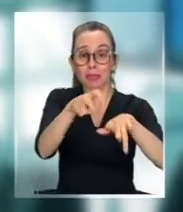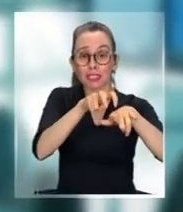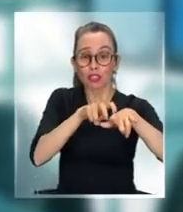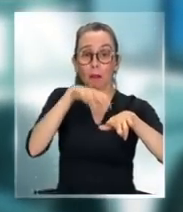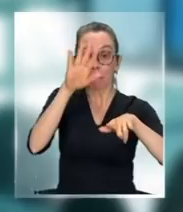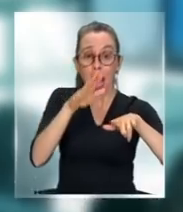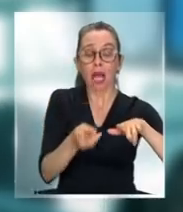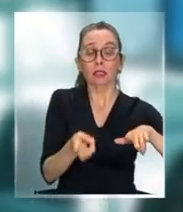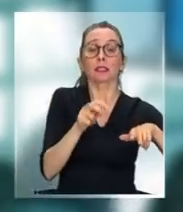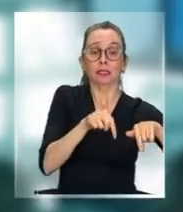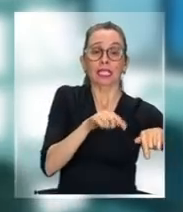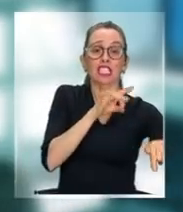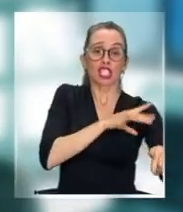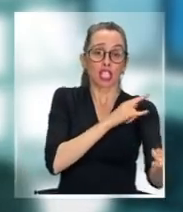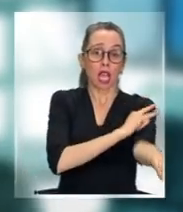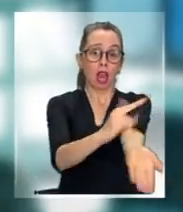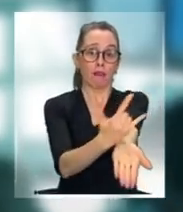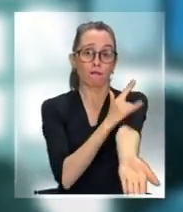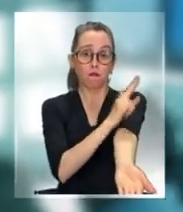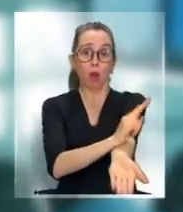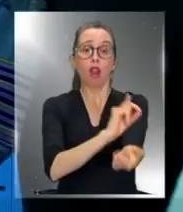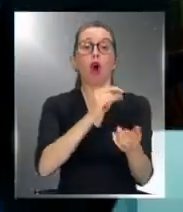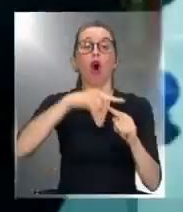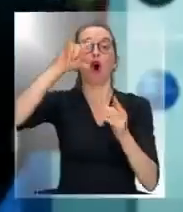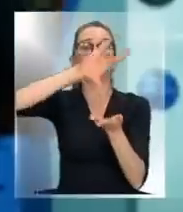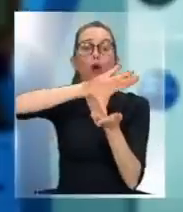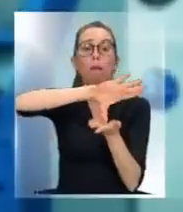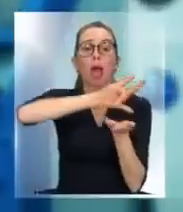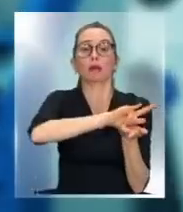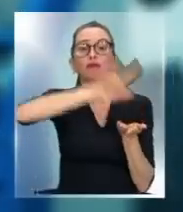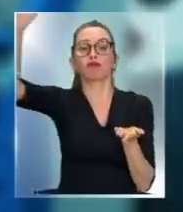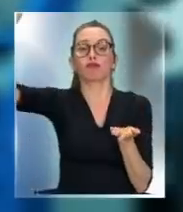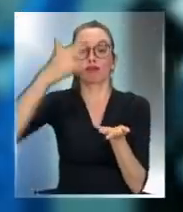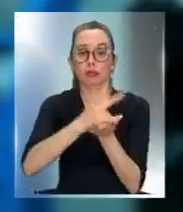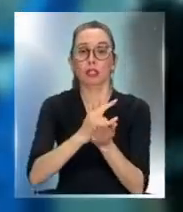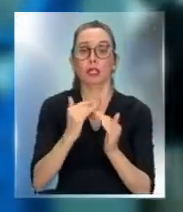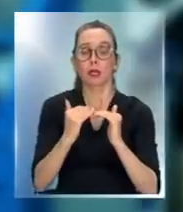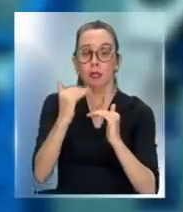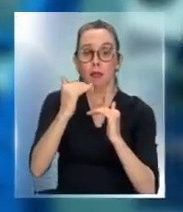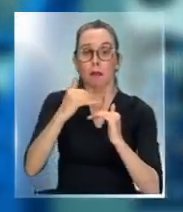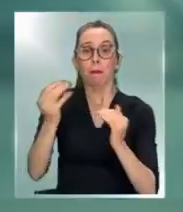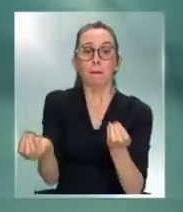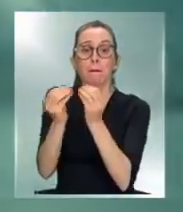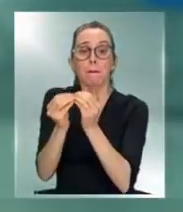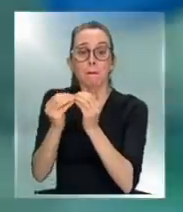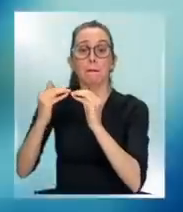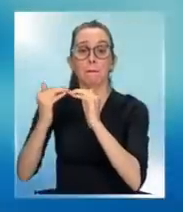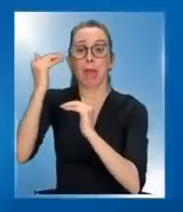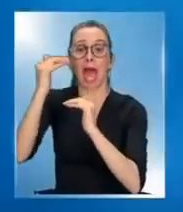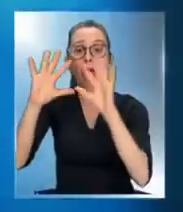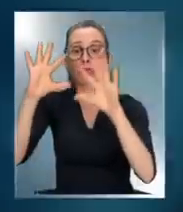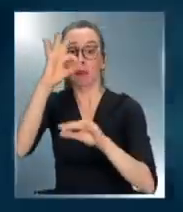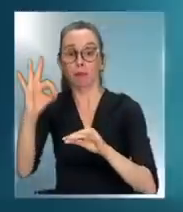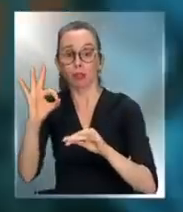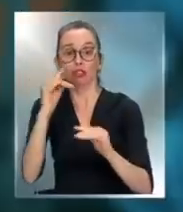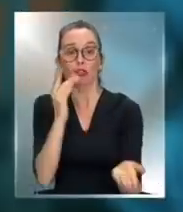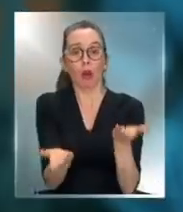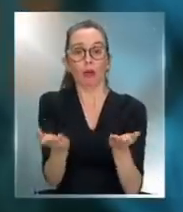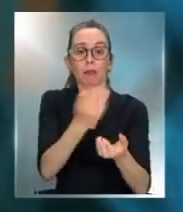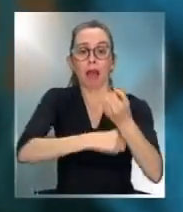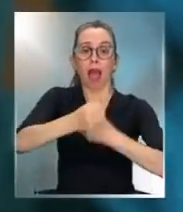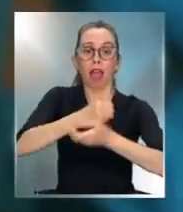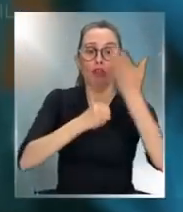realizado un vuelo dentro o fuera del país. Un incremento superior al 10% en comparación con el mismo periodo del año pasado.